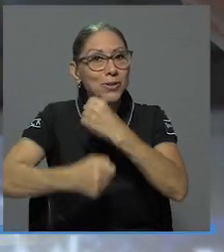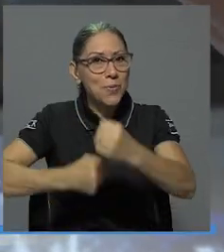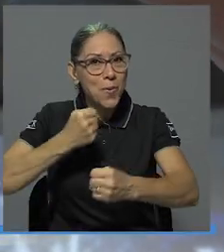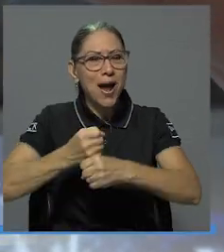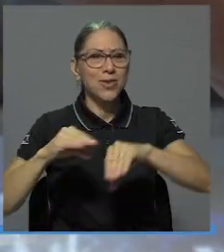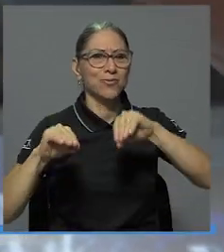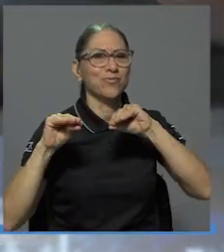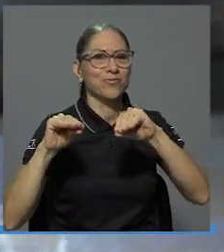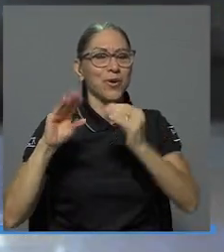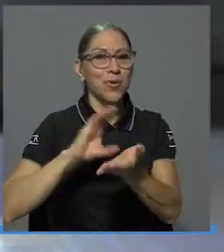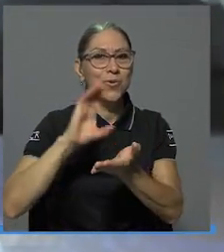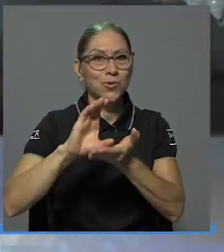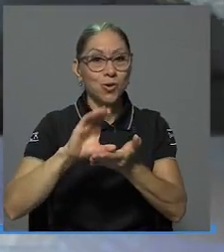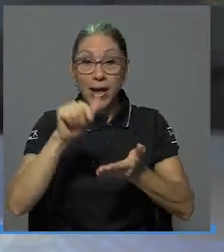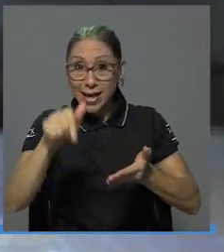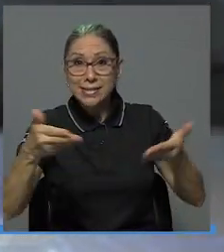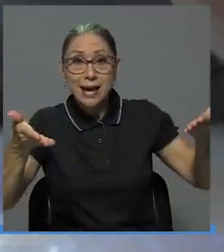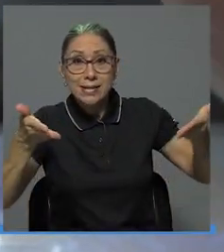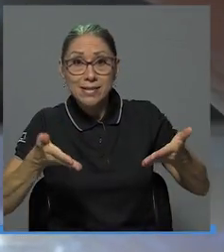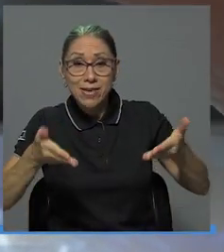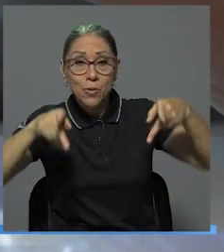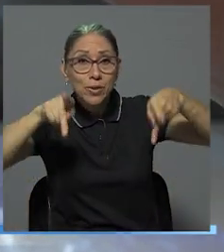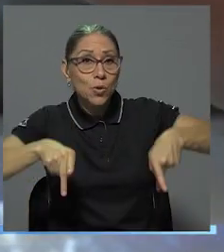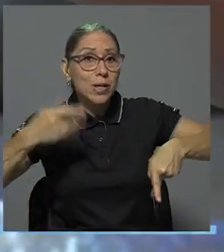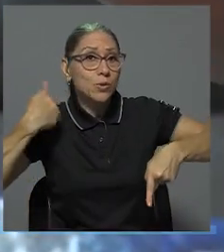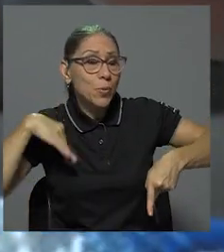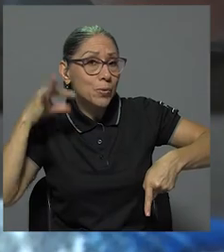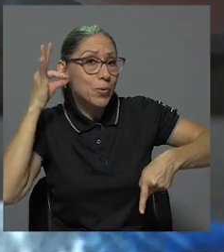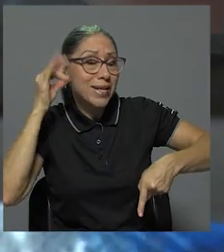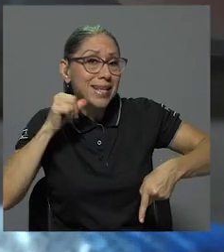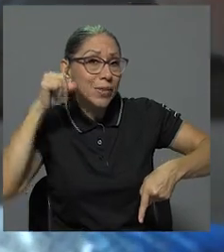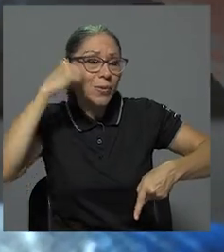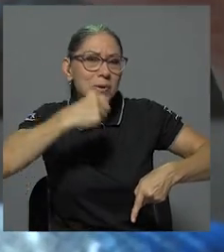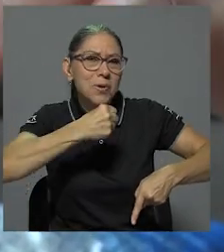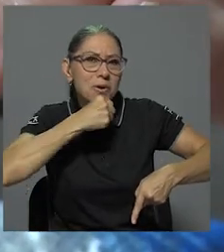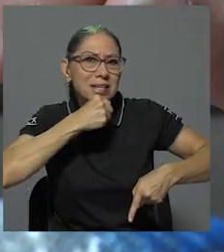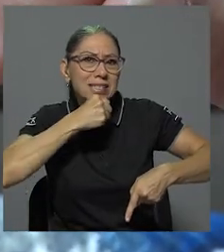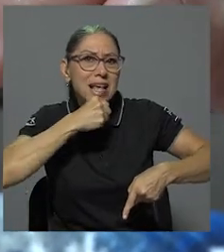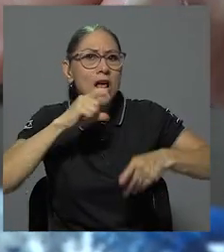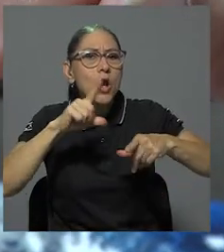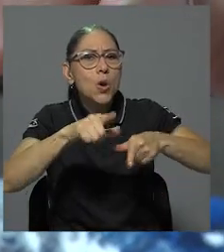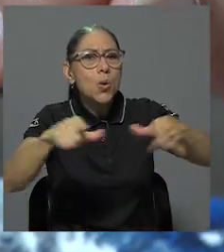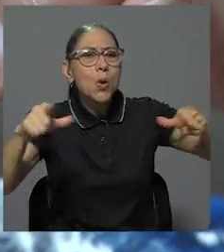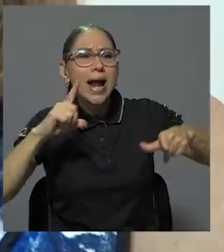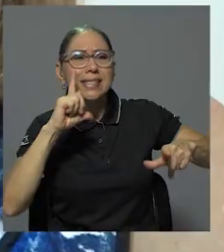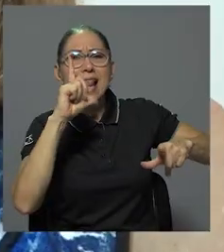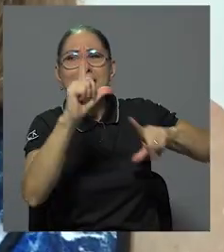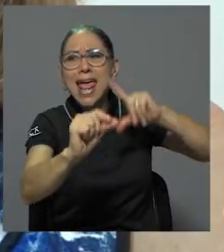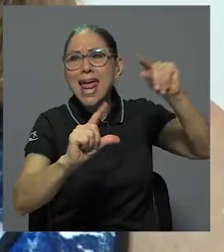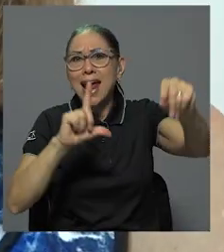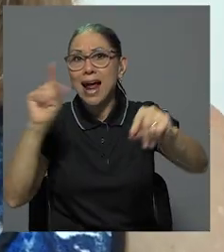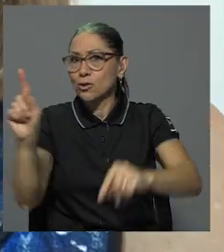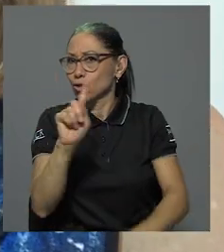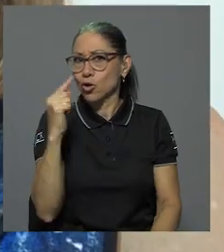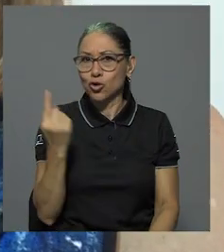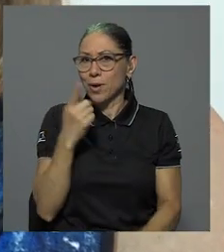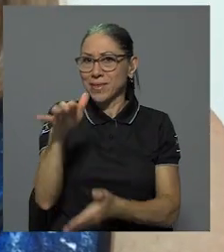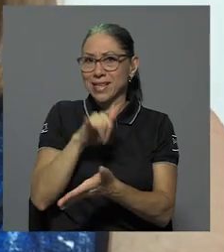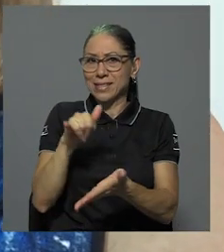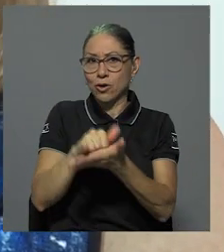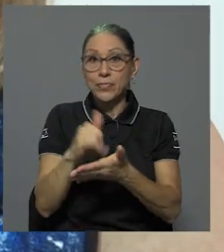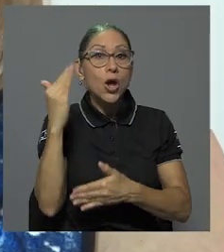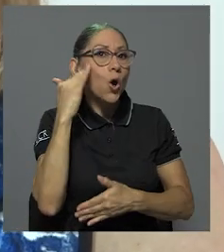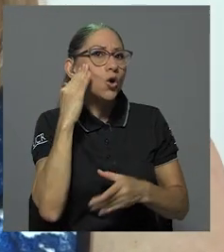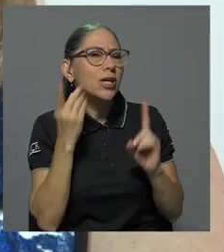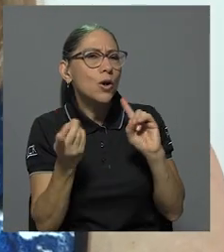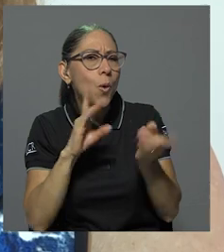curso ha recibido adultos y adultas mayores de diferentes provincias lejanas a la capital. Para conocer la oferta de